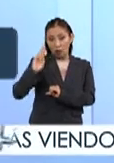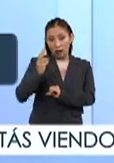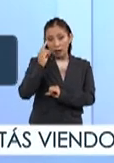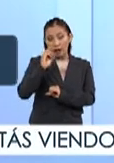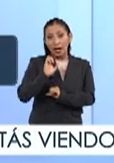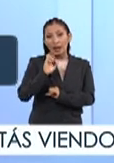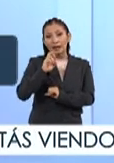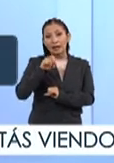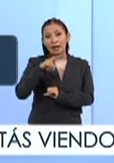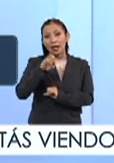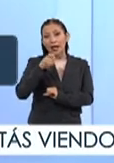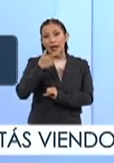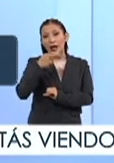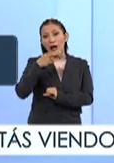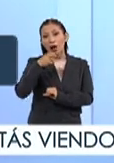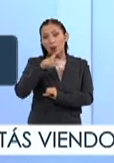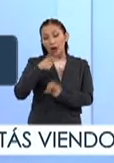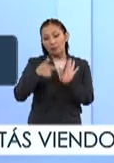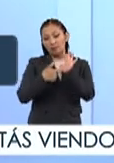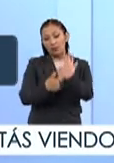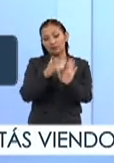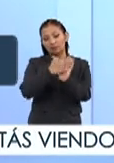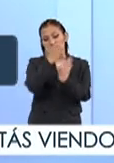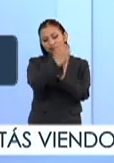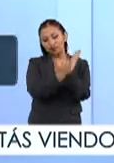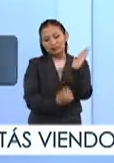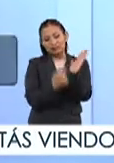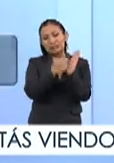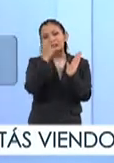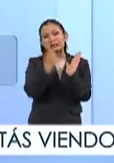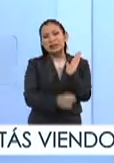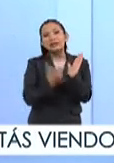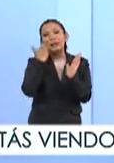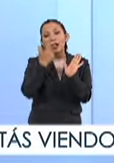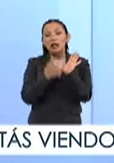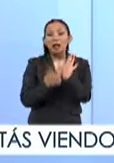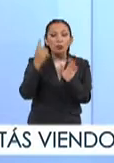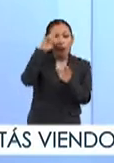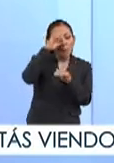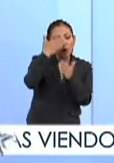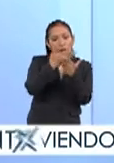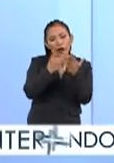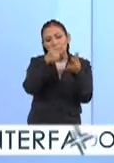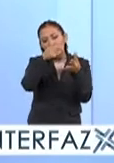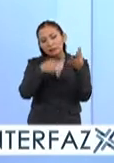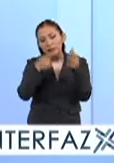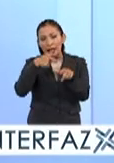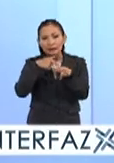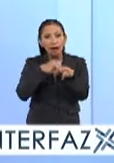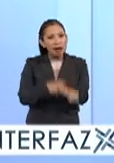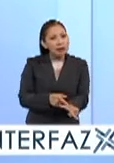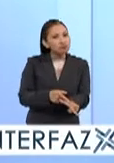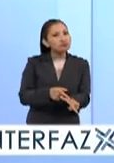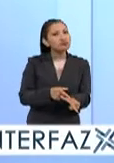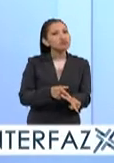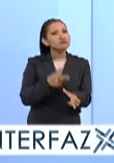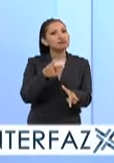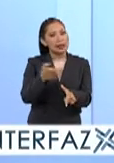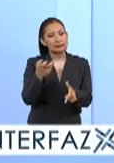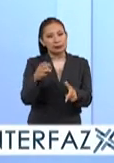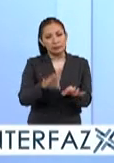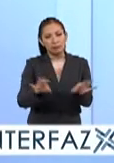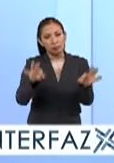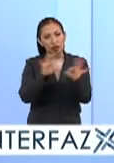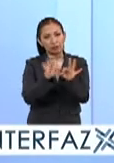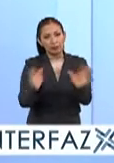Enrique Graue encabezó la presentación de un documento que trata de exponer propuestas para consolidar y continuar este